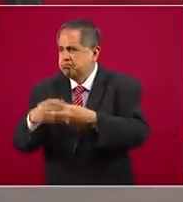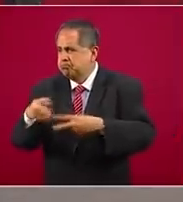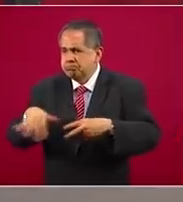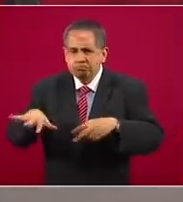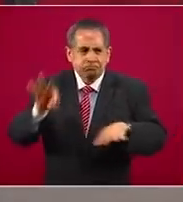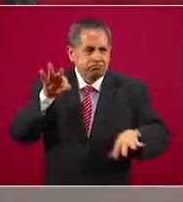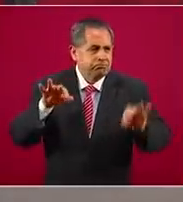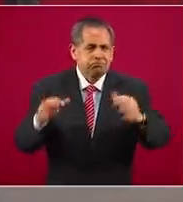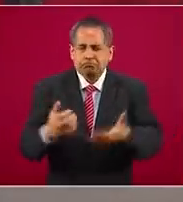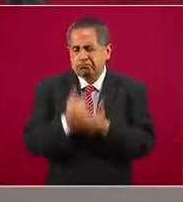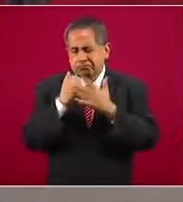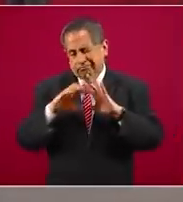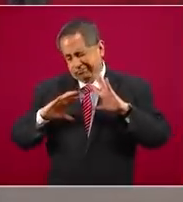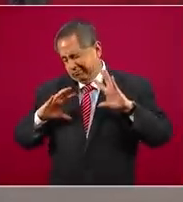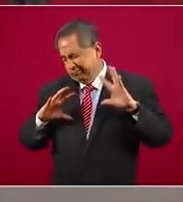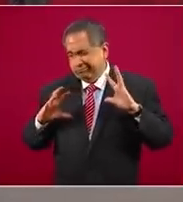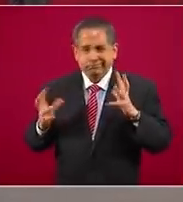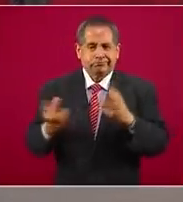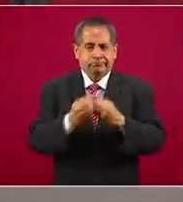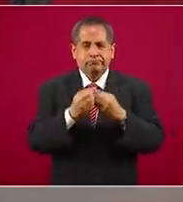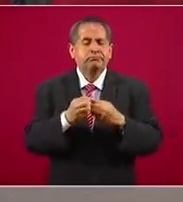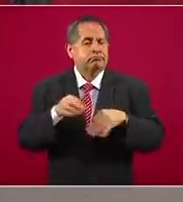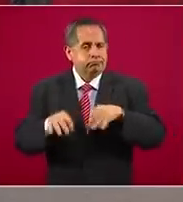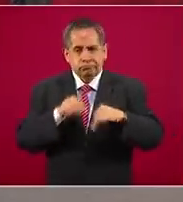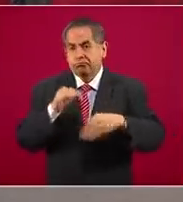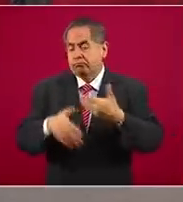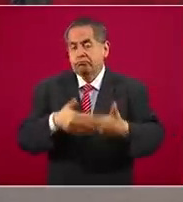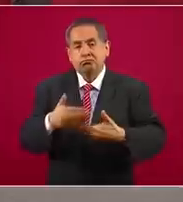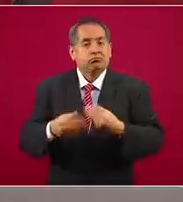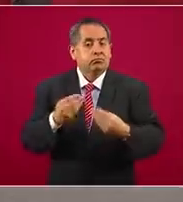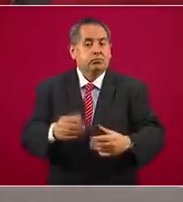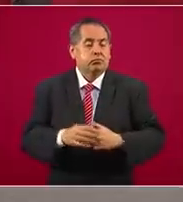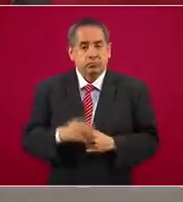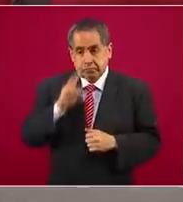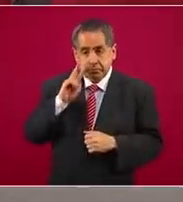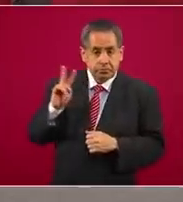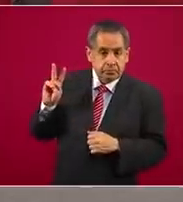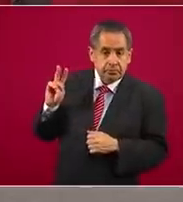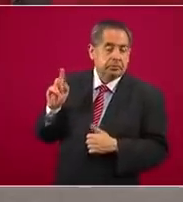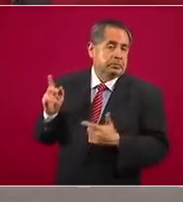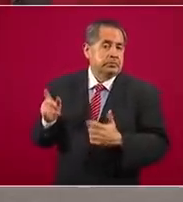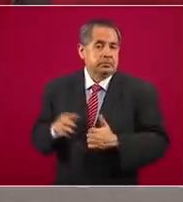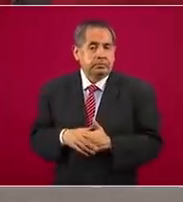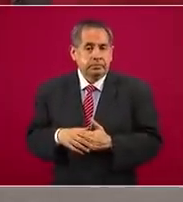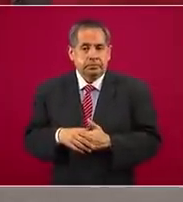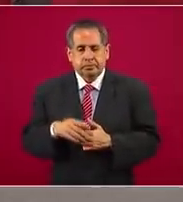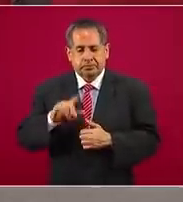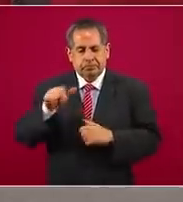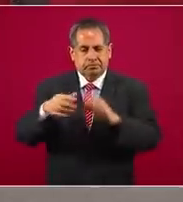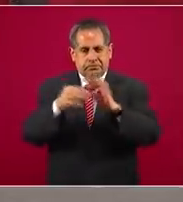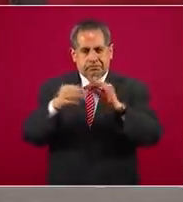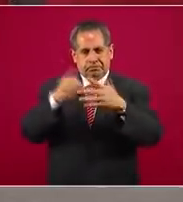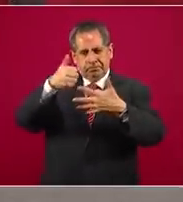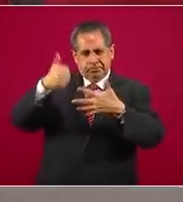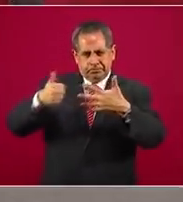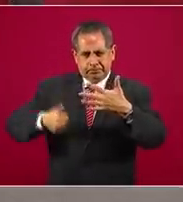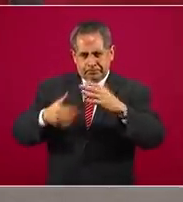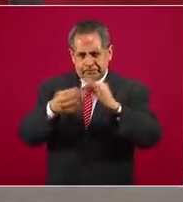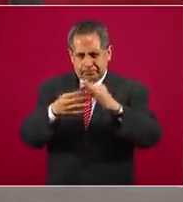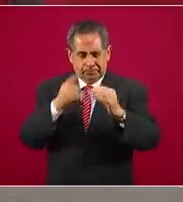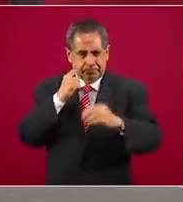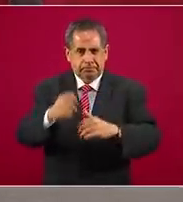distribuye la cantidad de efectivos que ustedes observan en la lámina, que ahorita vamos a ver cada una de ellas. Adelante, por favor.